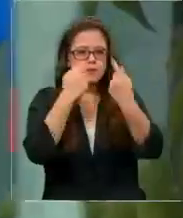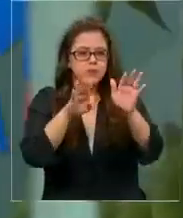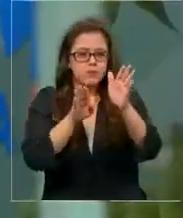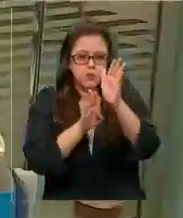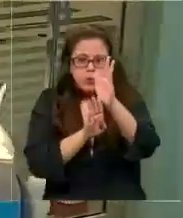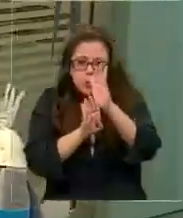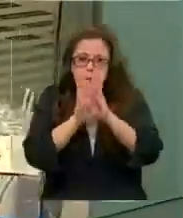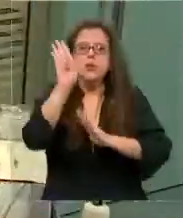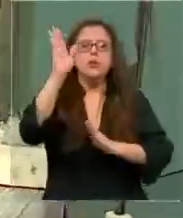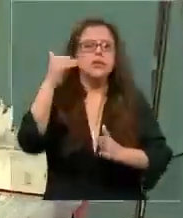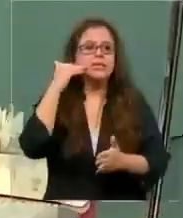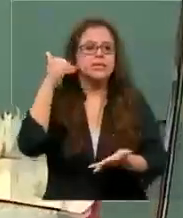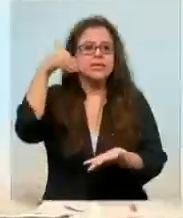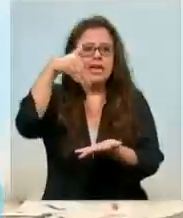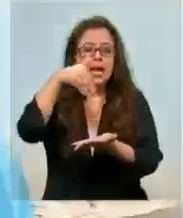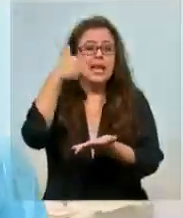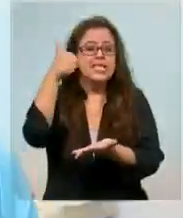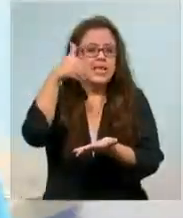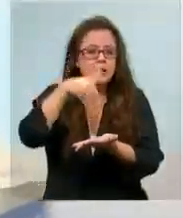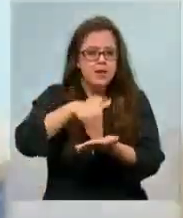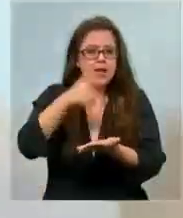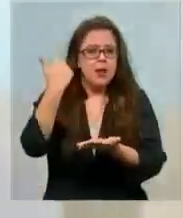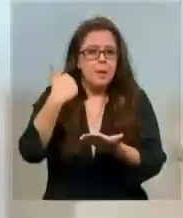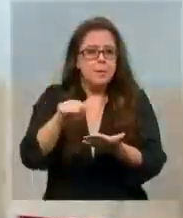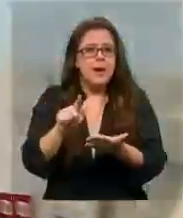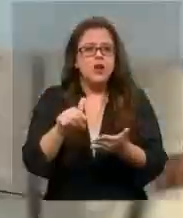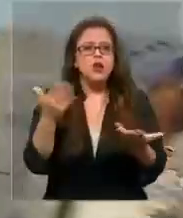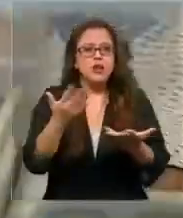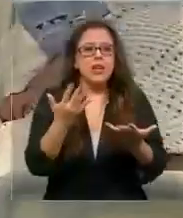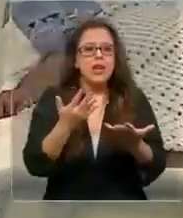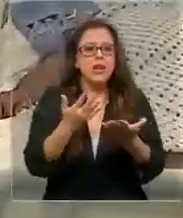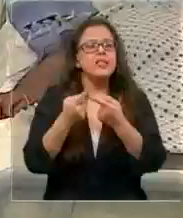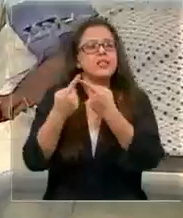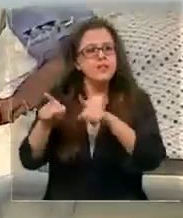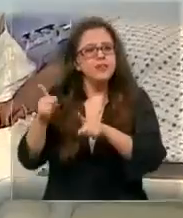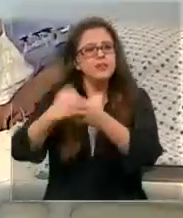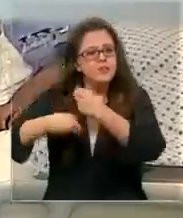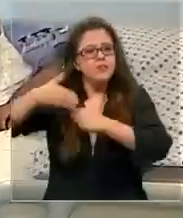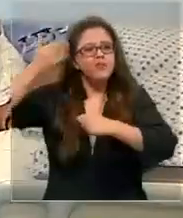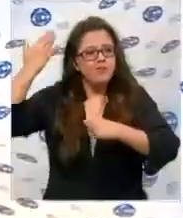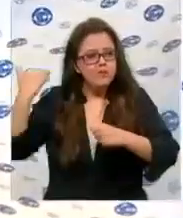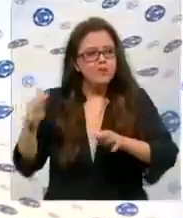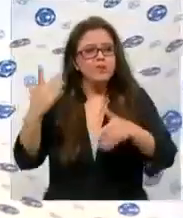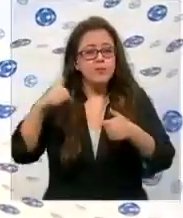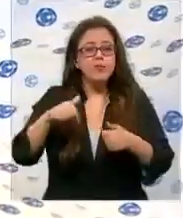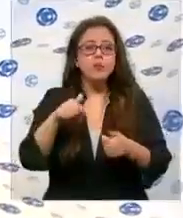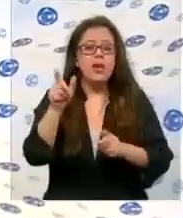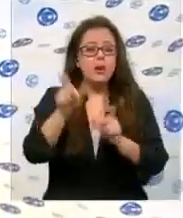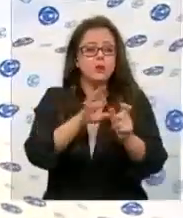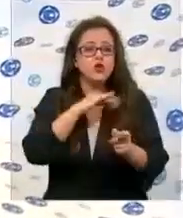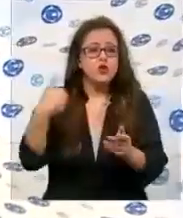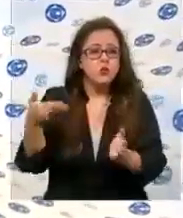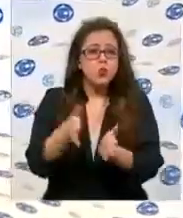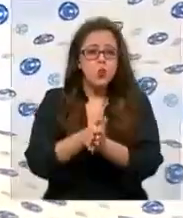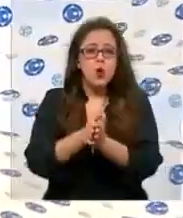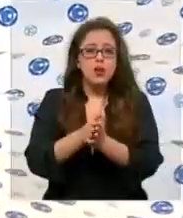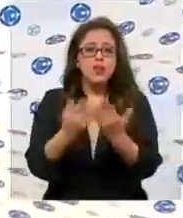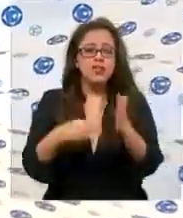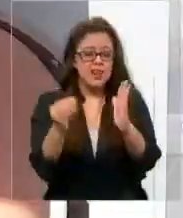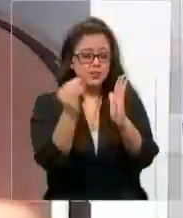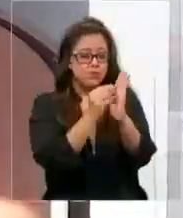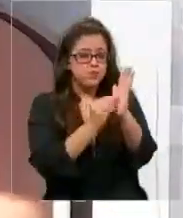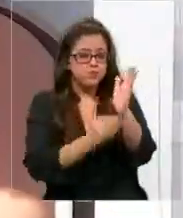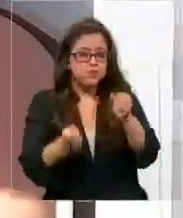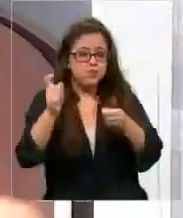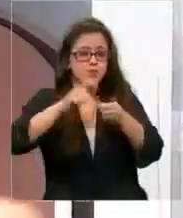a los 6.000. Claro que con un tercio de la positividad que había en ese entonces. Mientras que los fallecidos ingresados en el registro